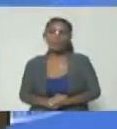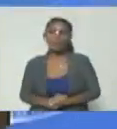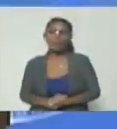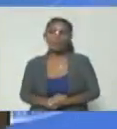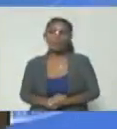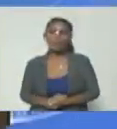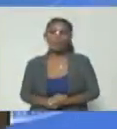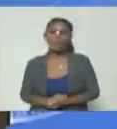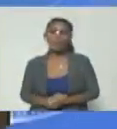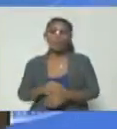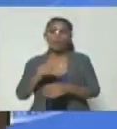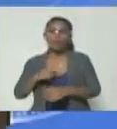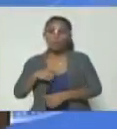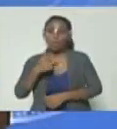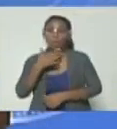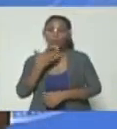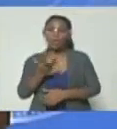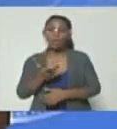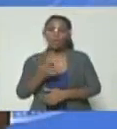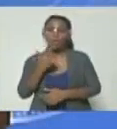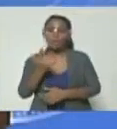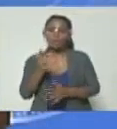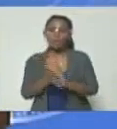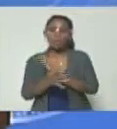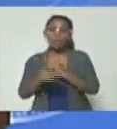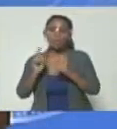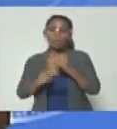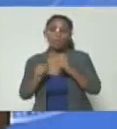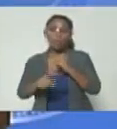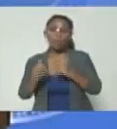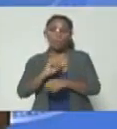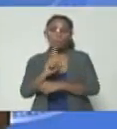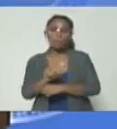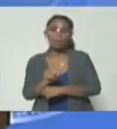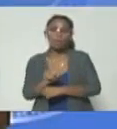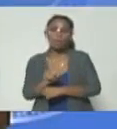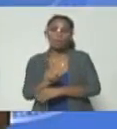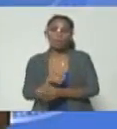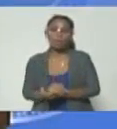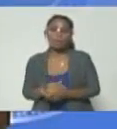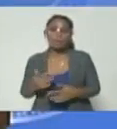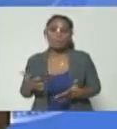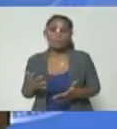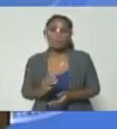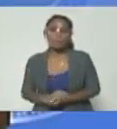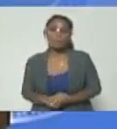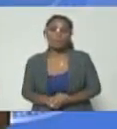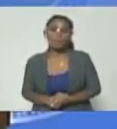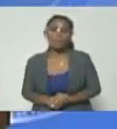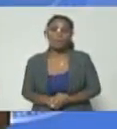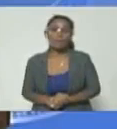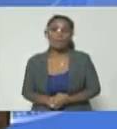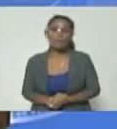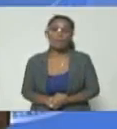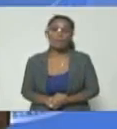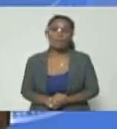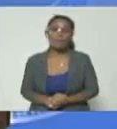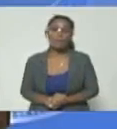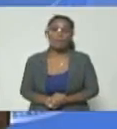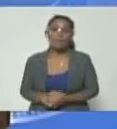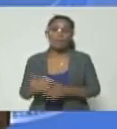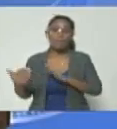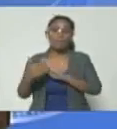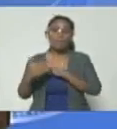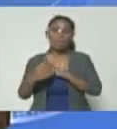lo que le puedo decir desde de lo último que preguntas eligio es que hubo un ataque con